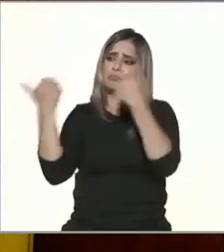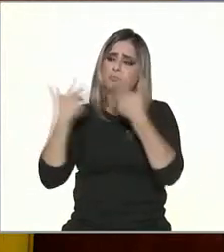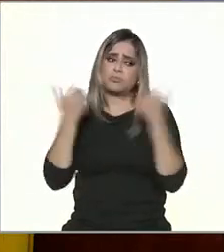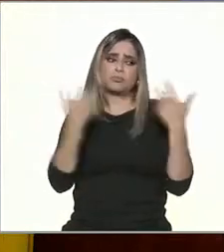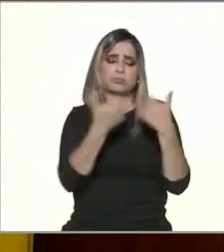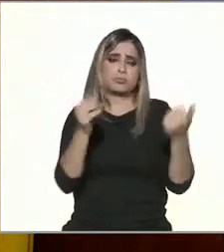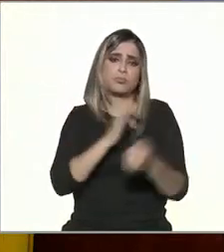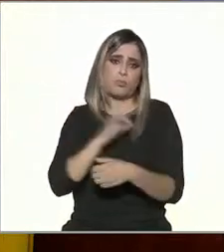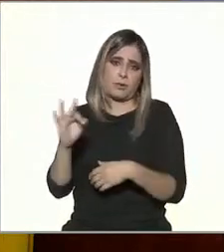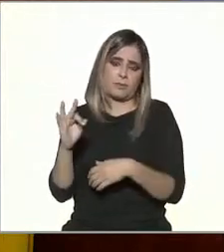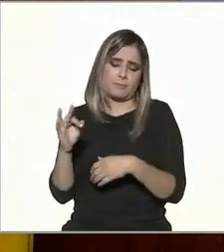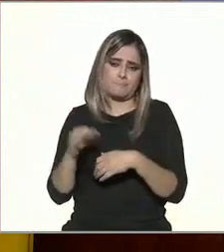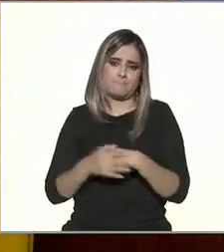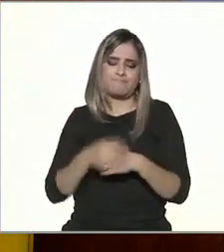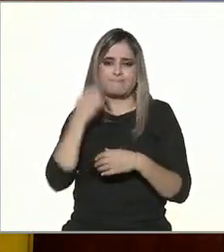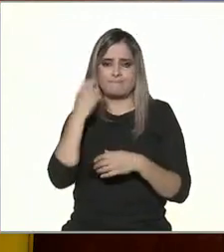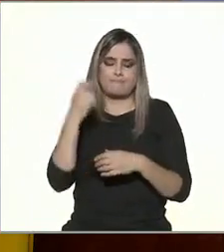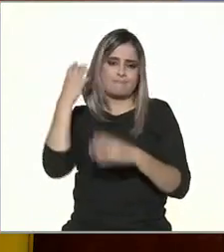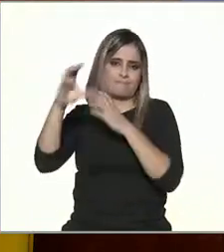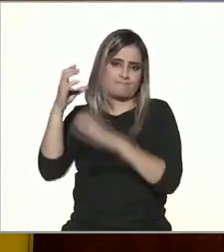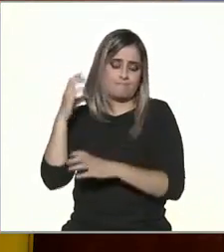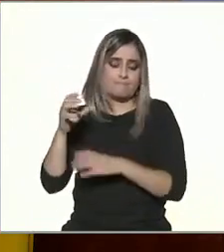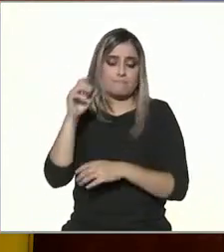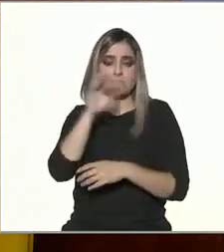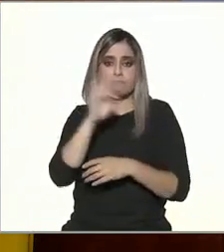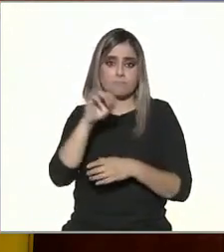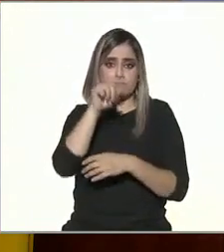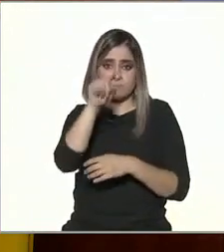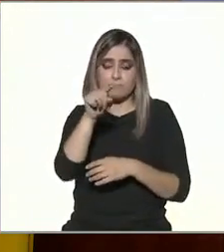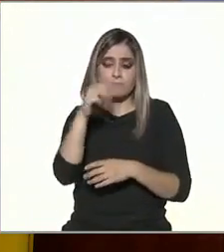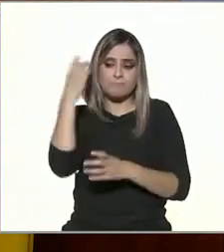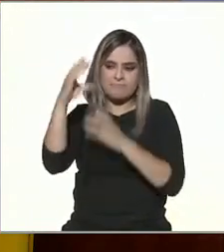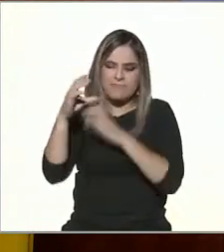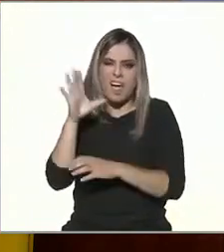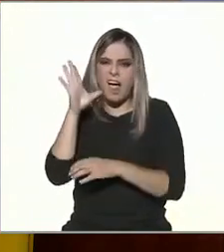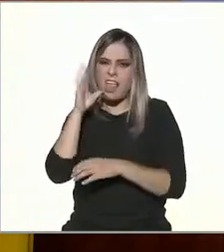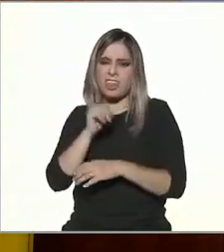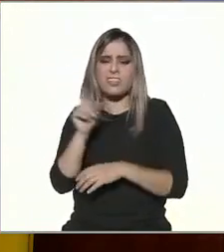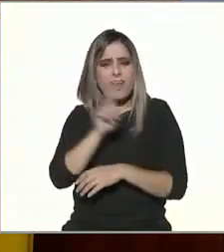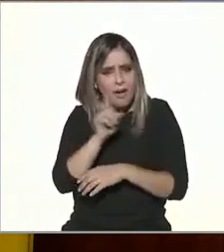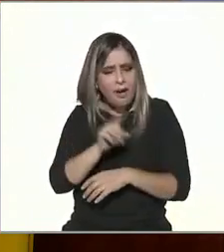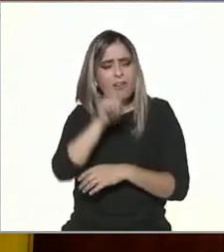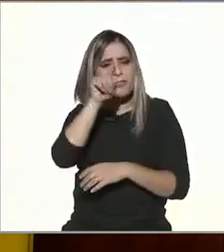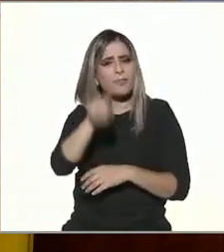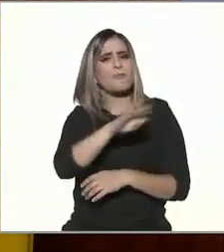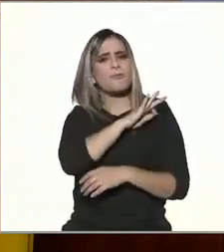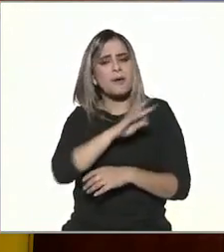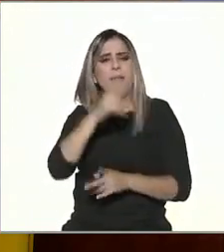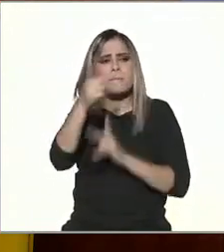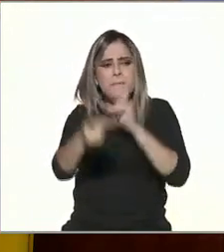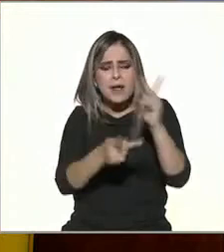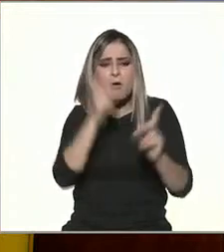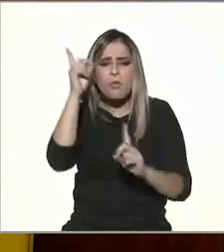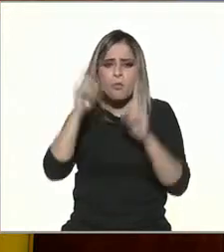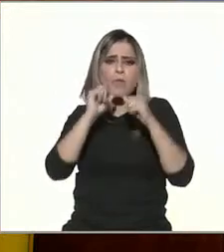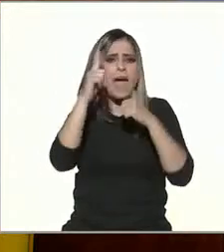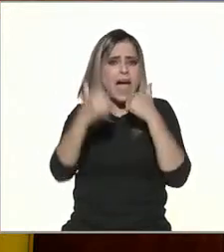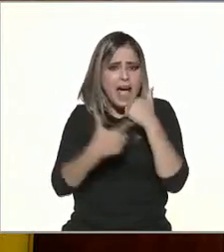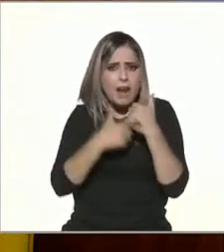Eso es lo que nos cuentan en redes. Recuerden que si ustedes aún no se animan a compartirnos o hacerle alguna pregunta a los expertos, no se preocupen, aún